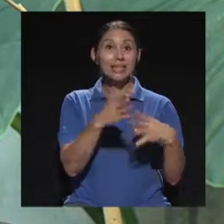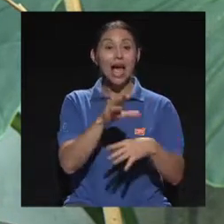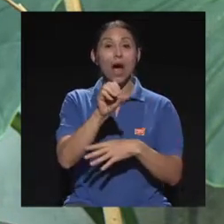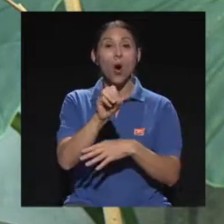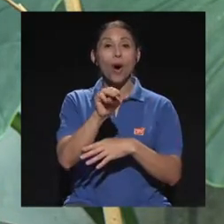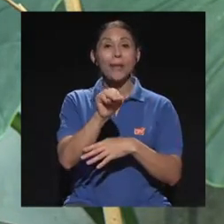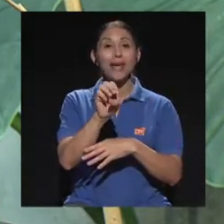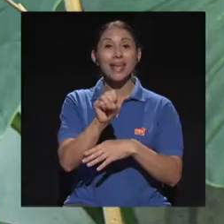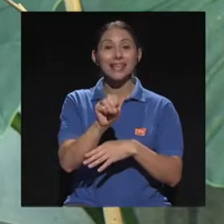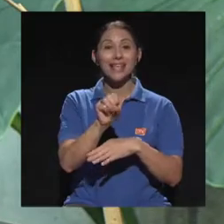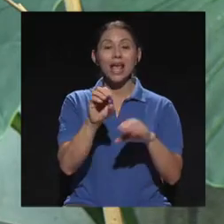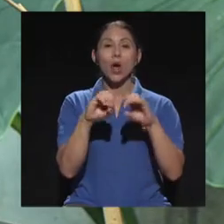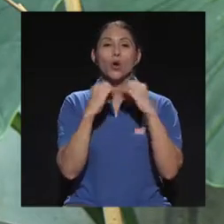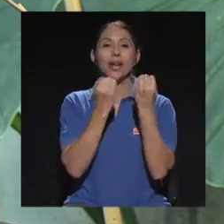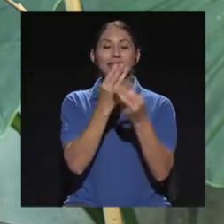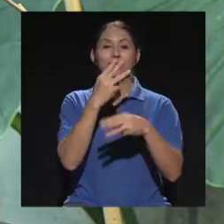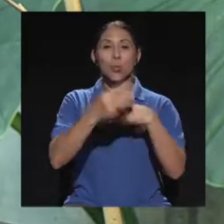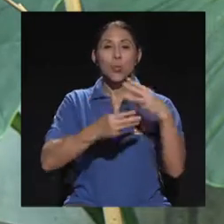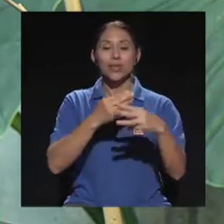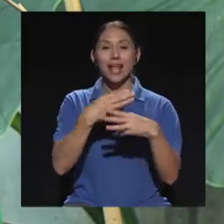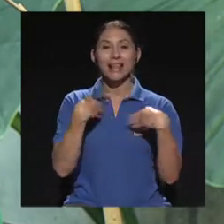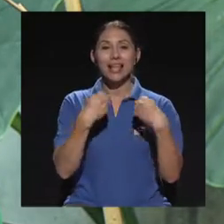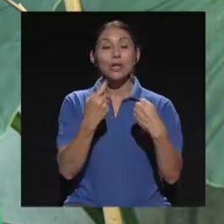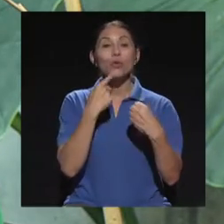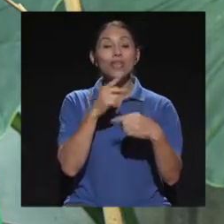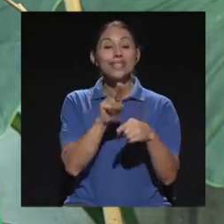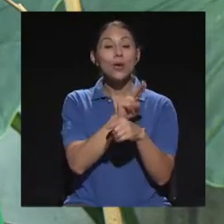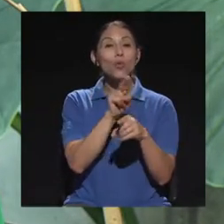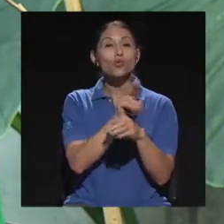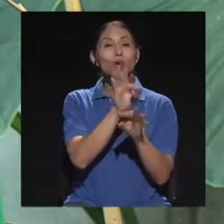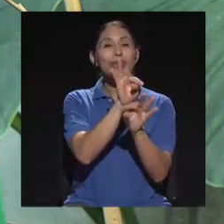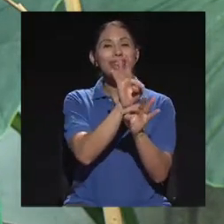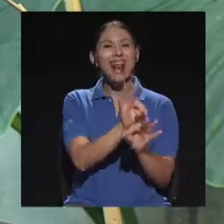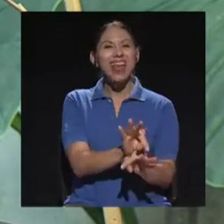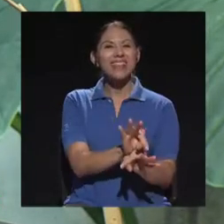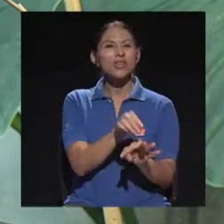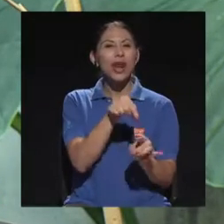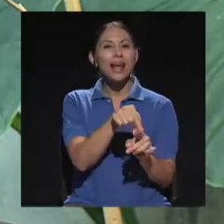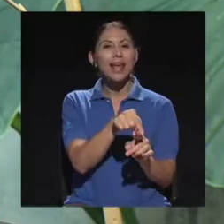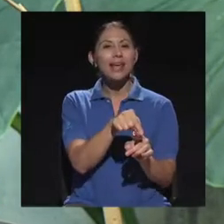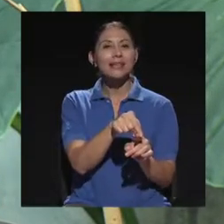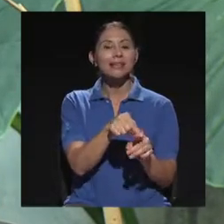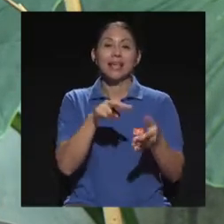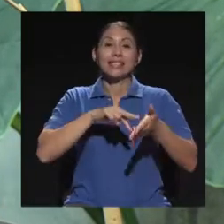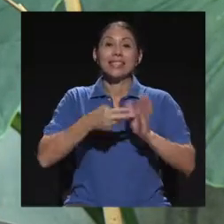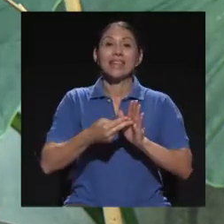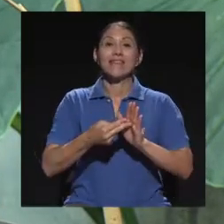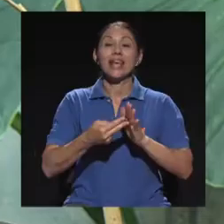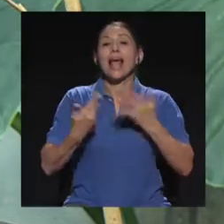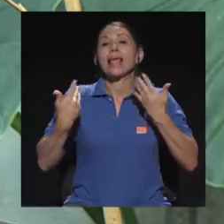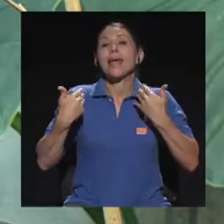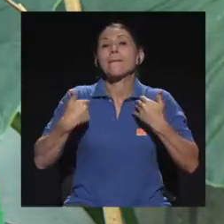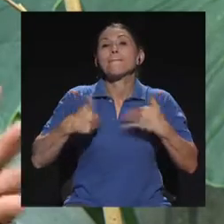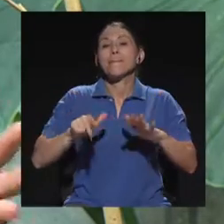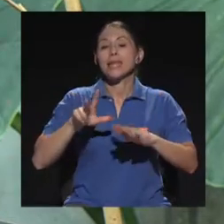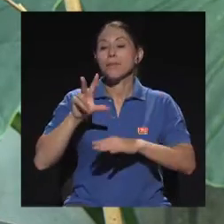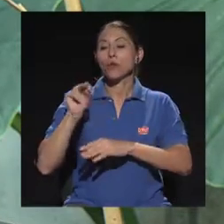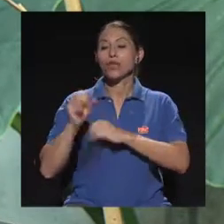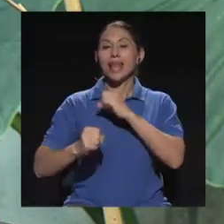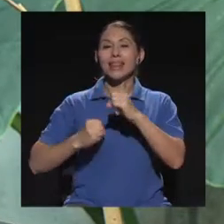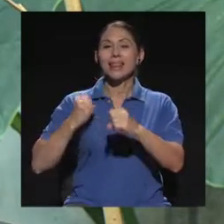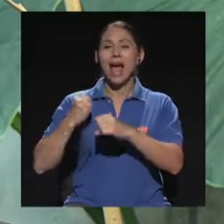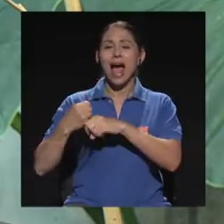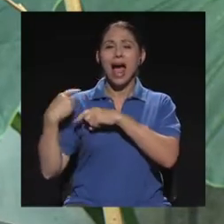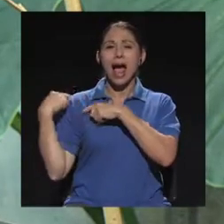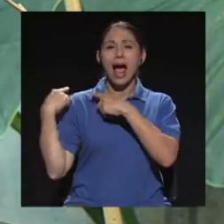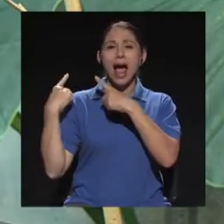la Organización Mundial de la Salud, lo tiene definido como el uso que a través de 30 años mínimo se utiliza